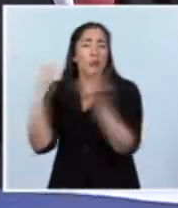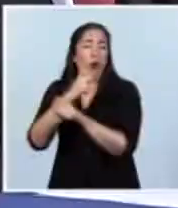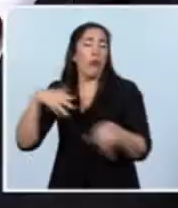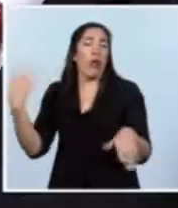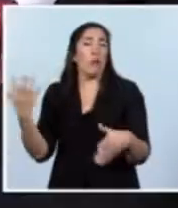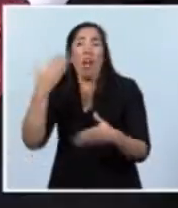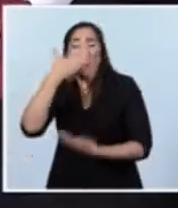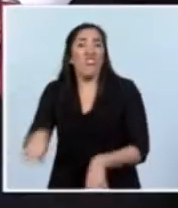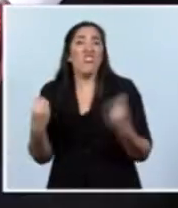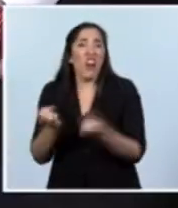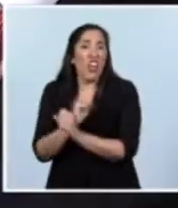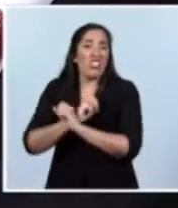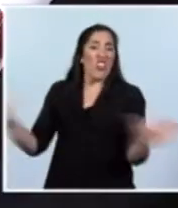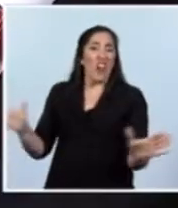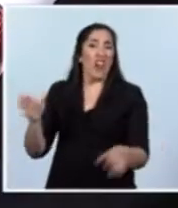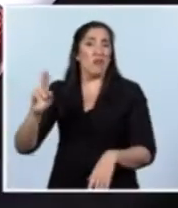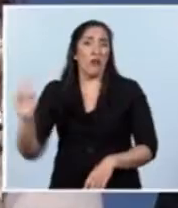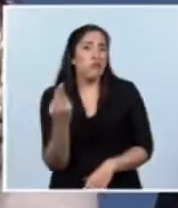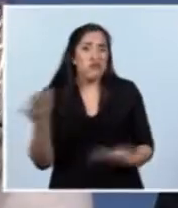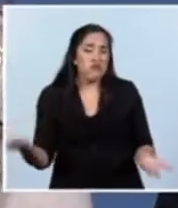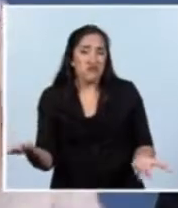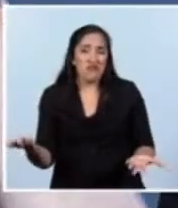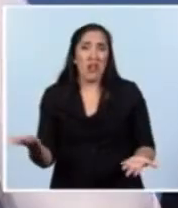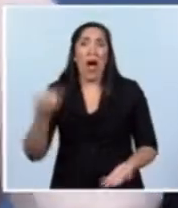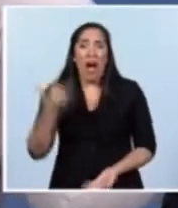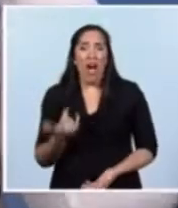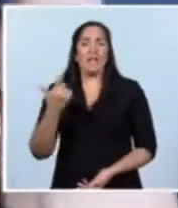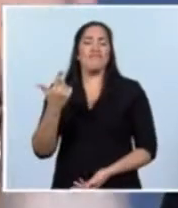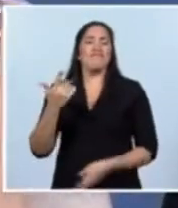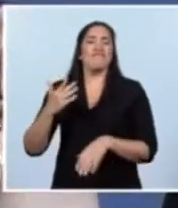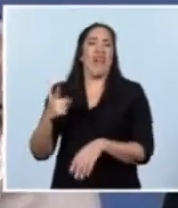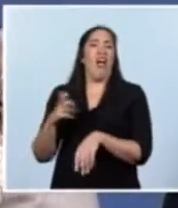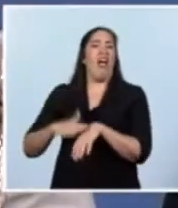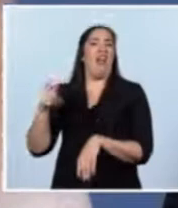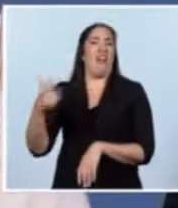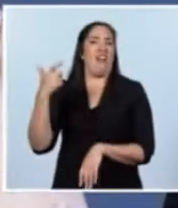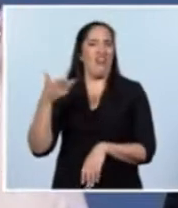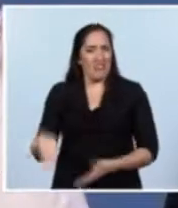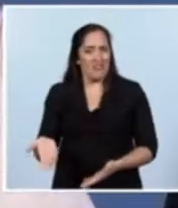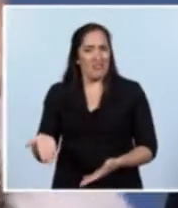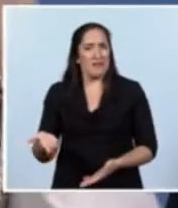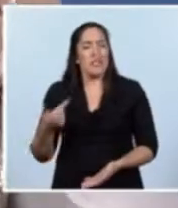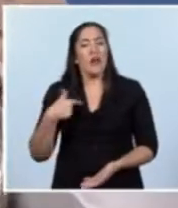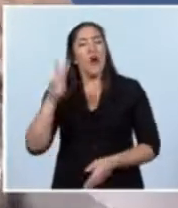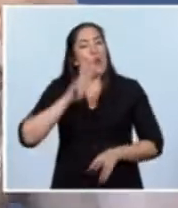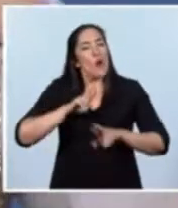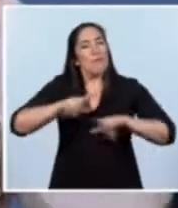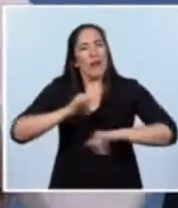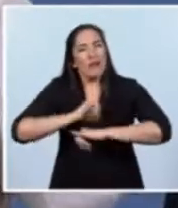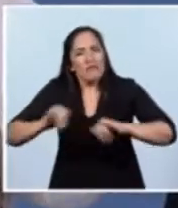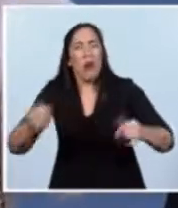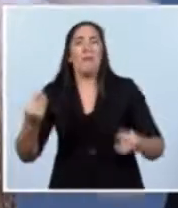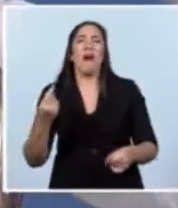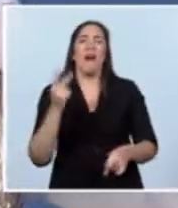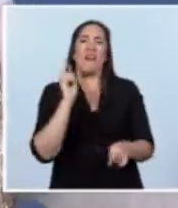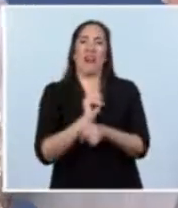termina en un drama porque se tiene un arma. Por eso contribuir al desarme no es solamente una política de